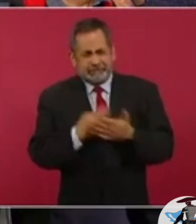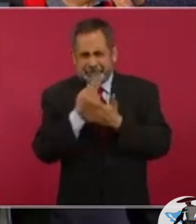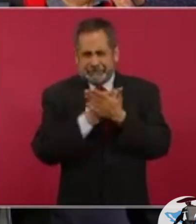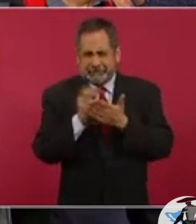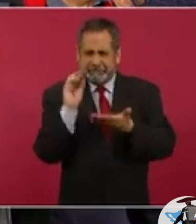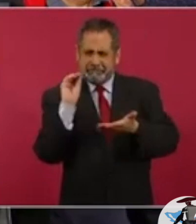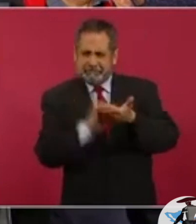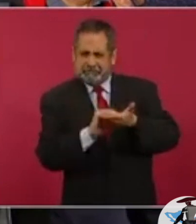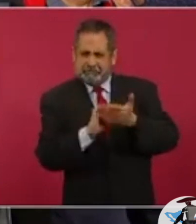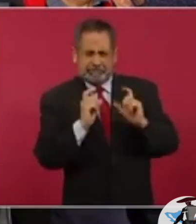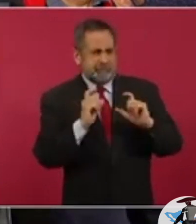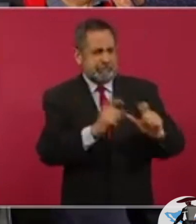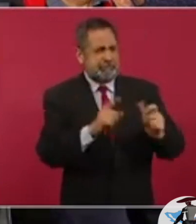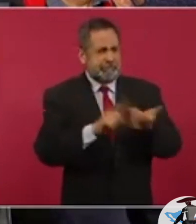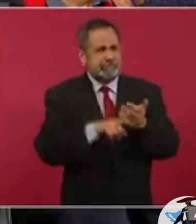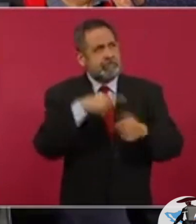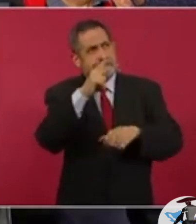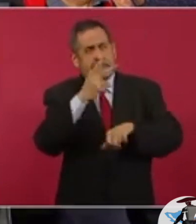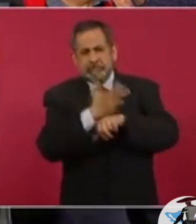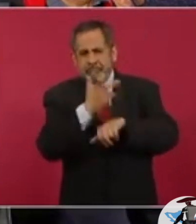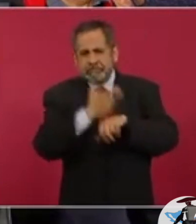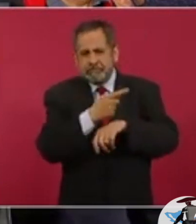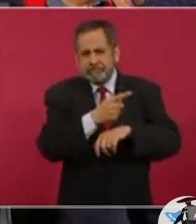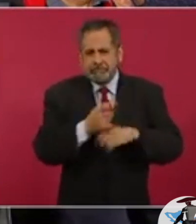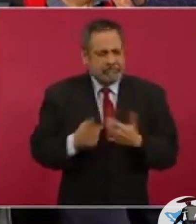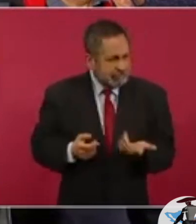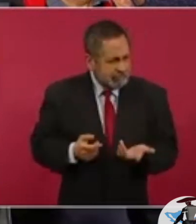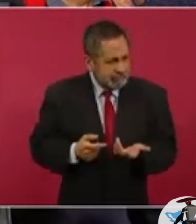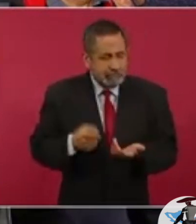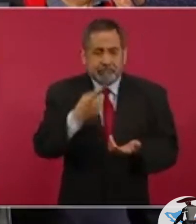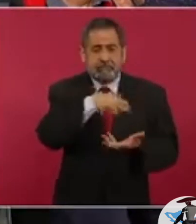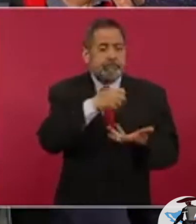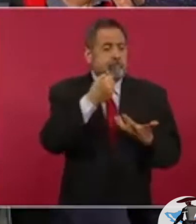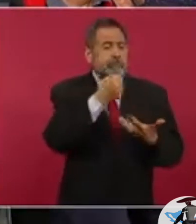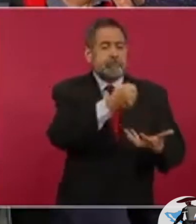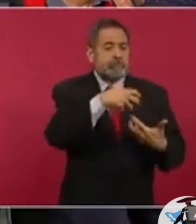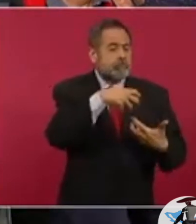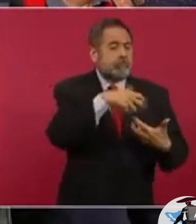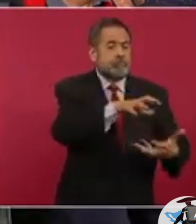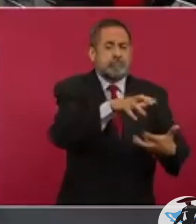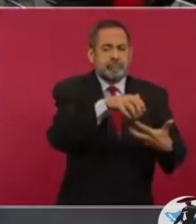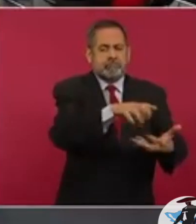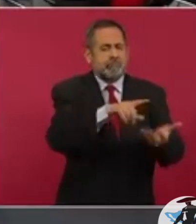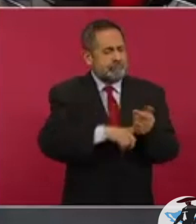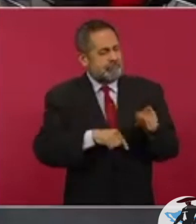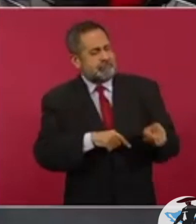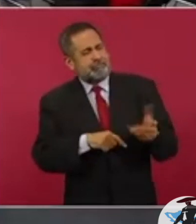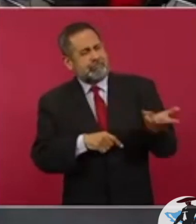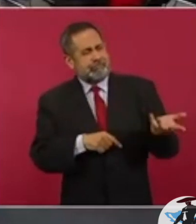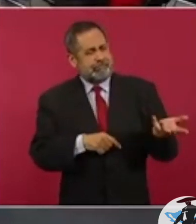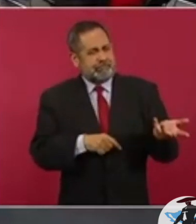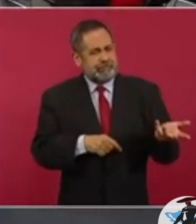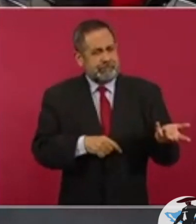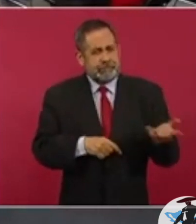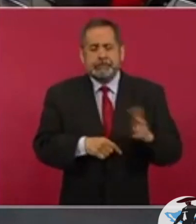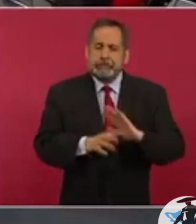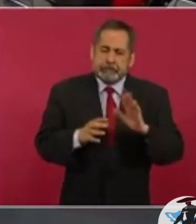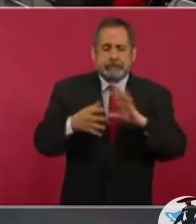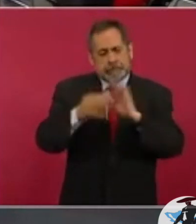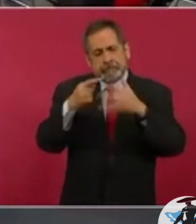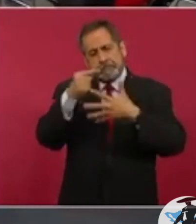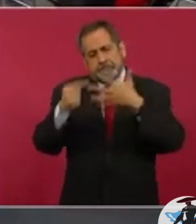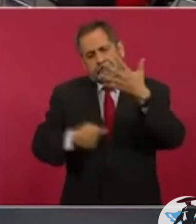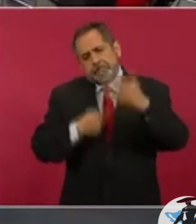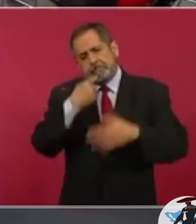este organismo estadounidense, que es parte del fondeo que viene. Entonces, comento todo esto